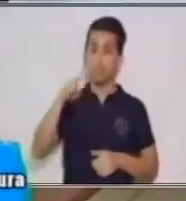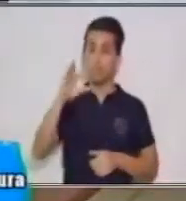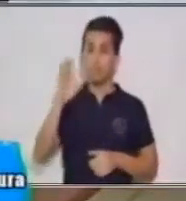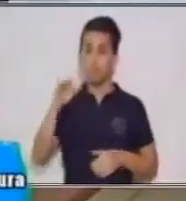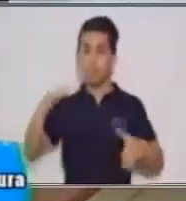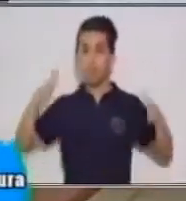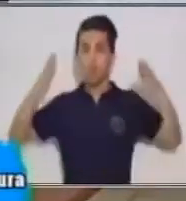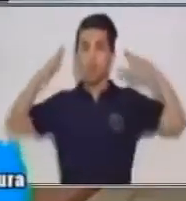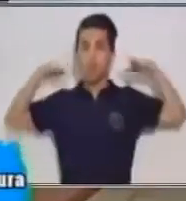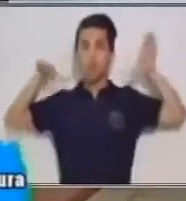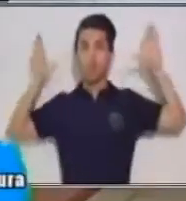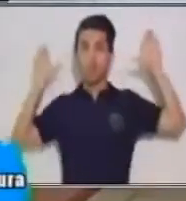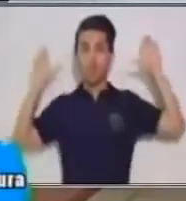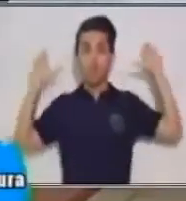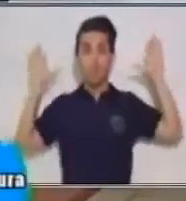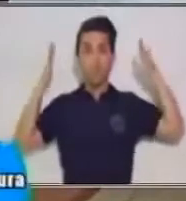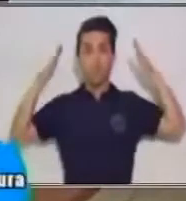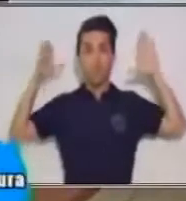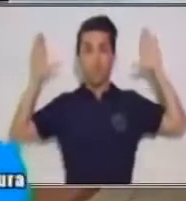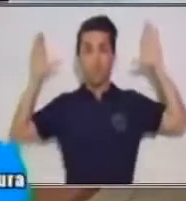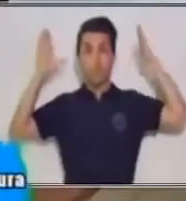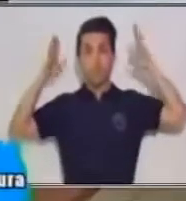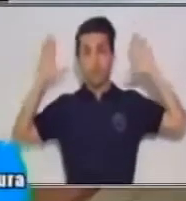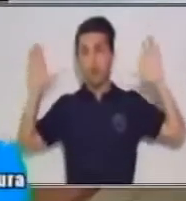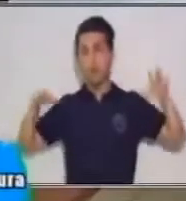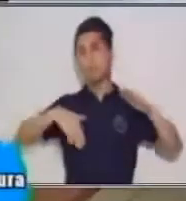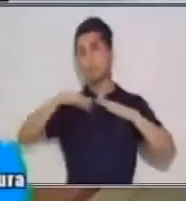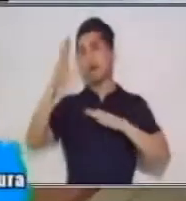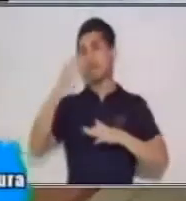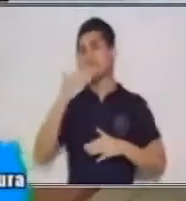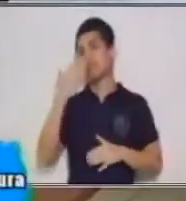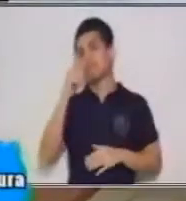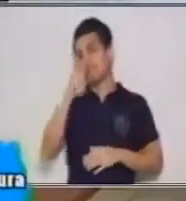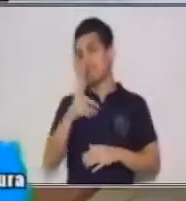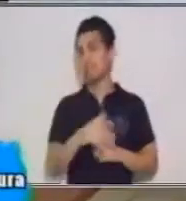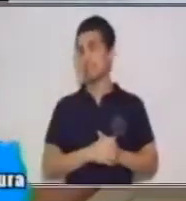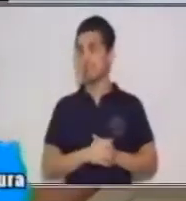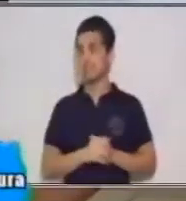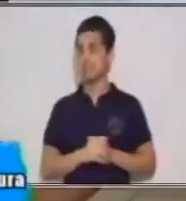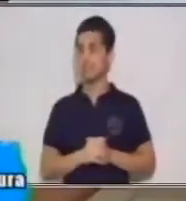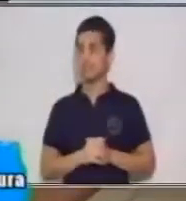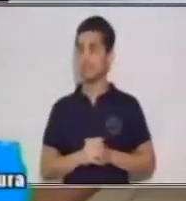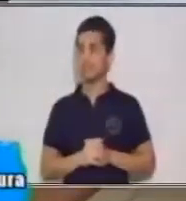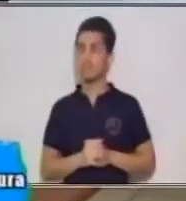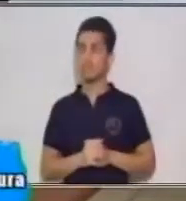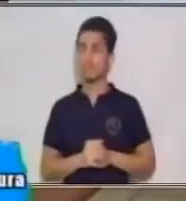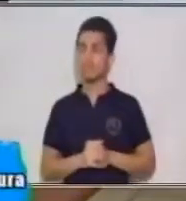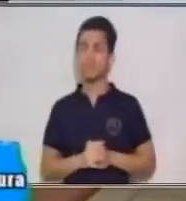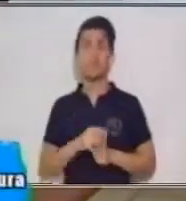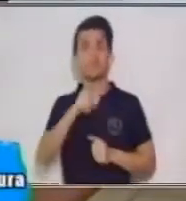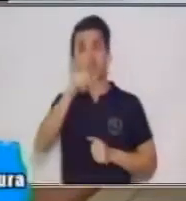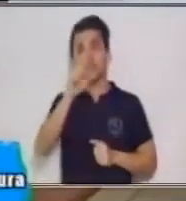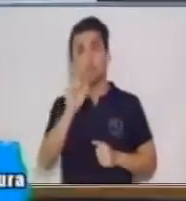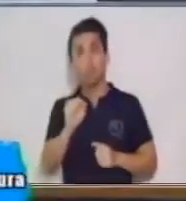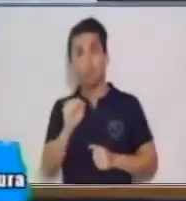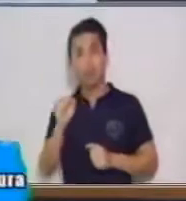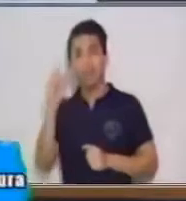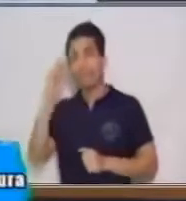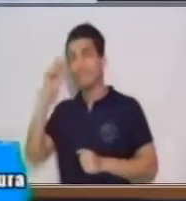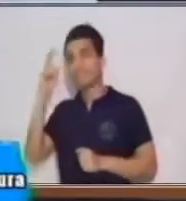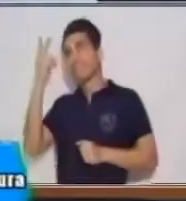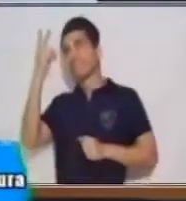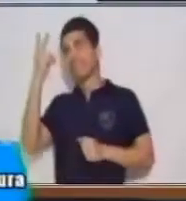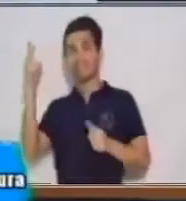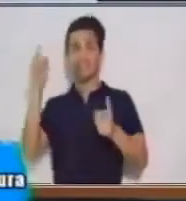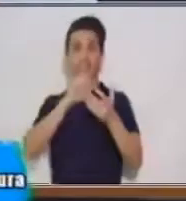historia? Perfecto. Entonces, va a ser más fácil para ti. Ahora bien, vamos a inventar una pequeña